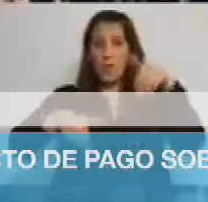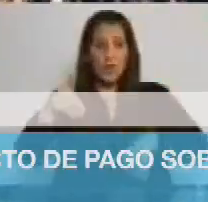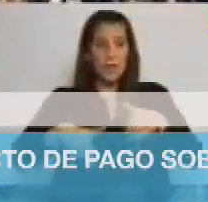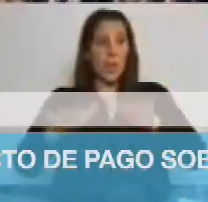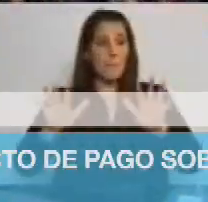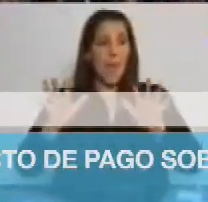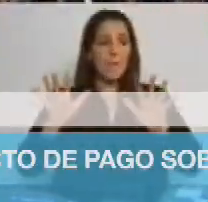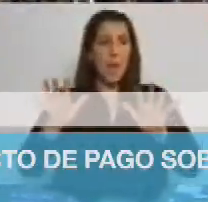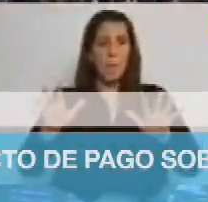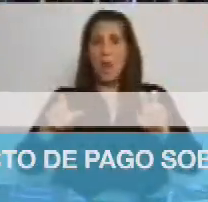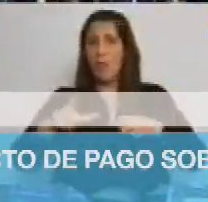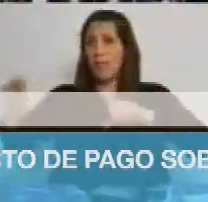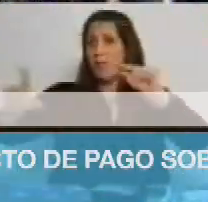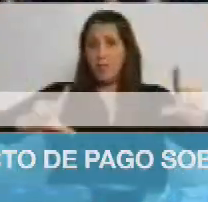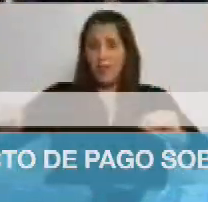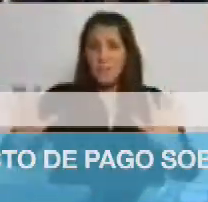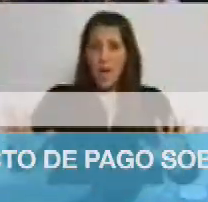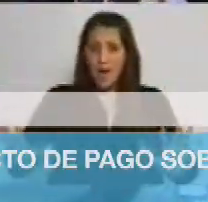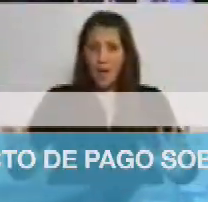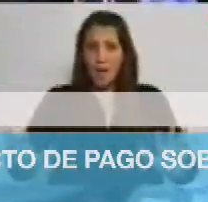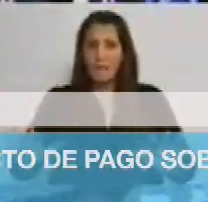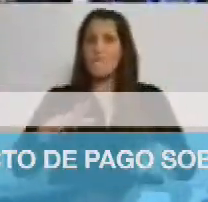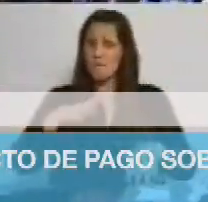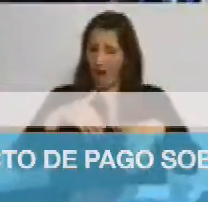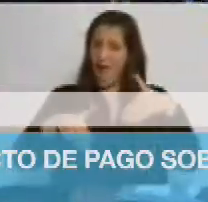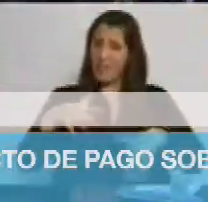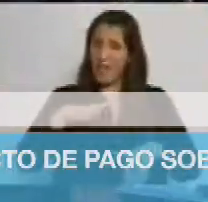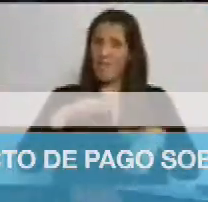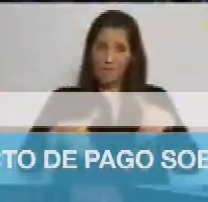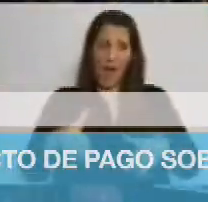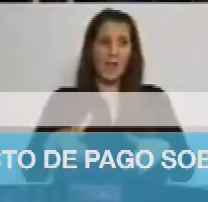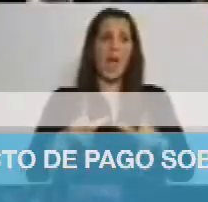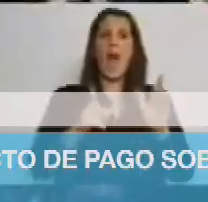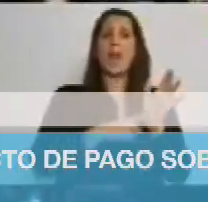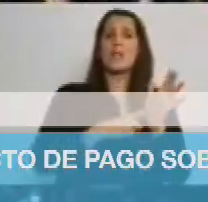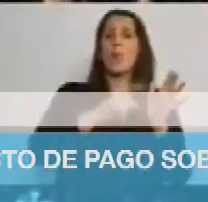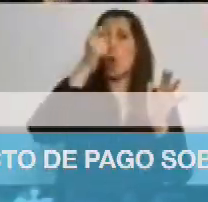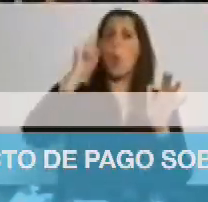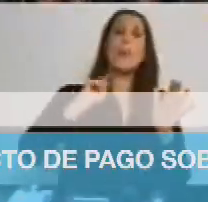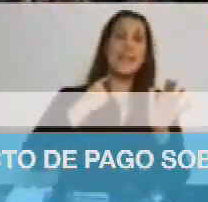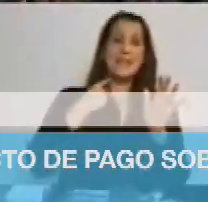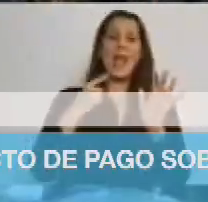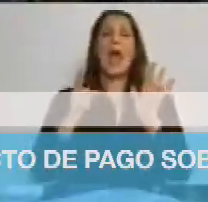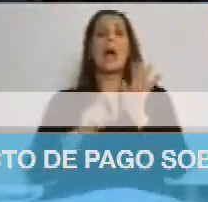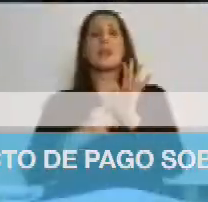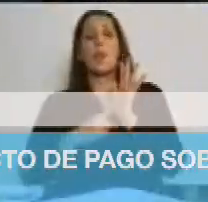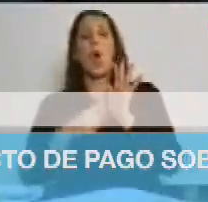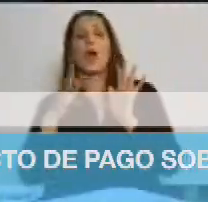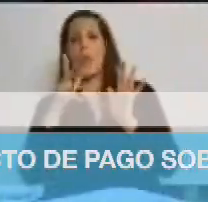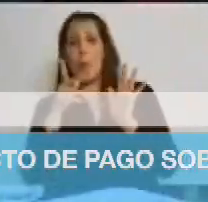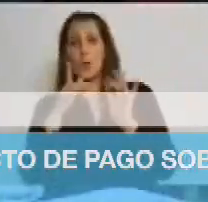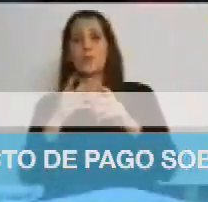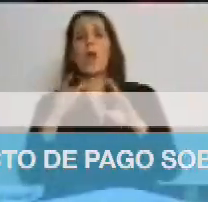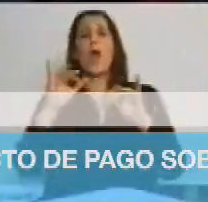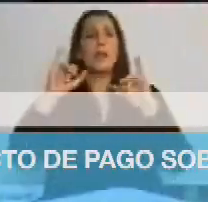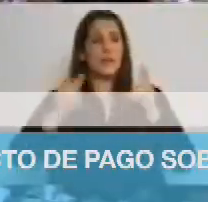espere, espere, espere. Falta terminar la votación. Falta votar artículos 13 y 14. Los que estén